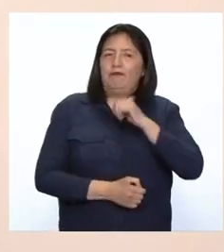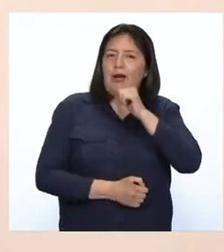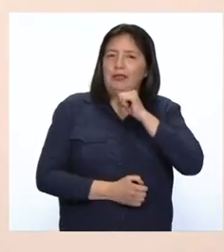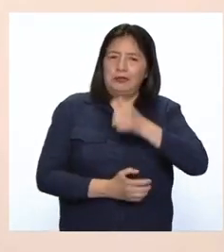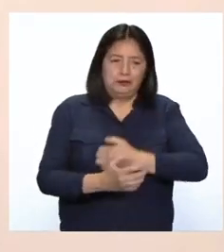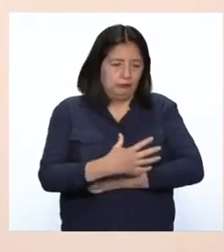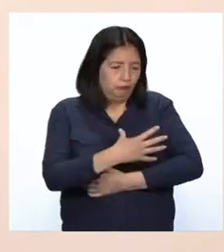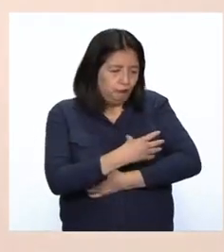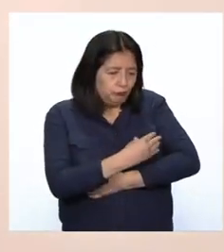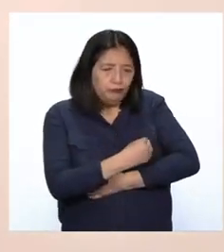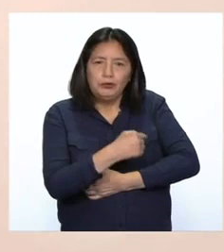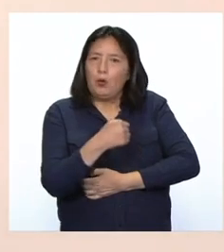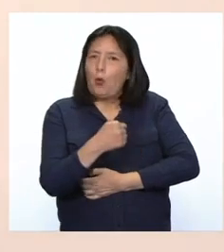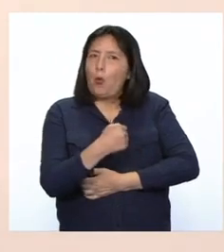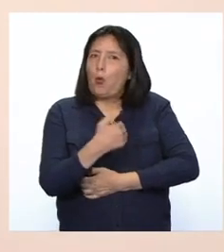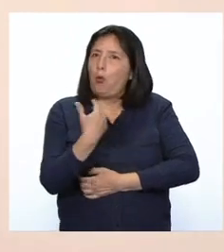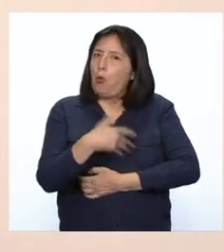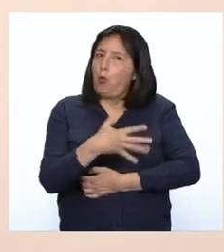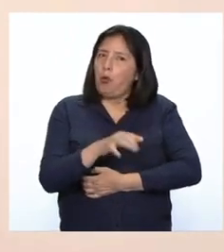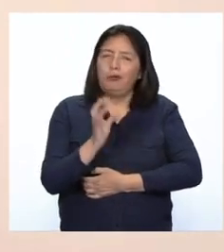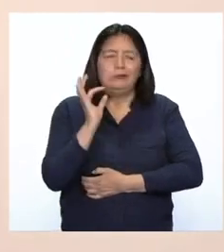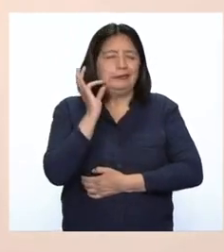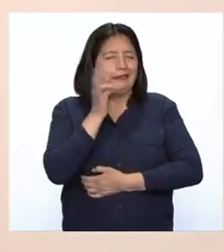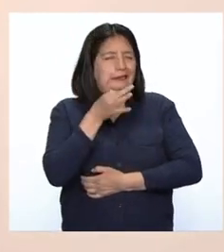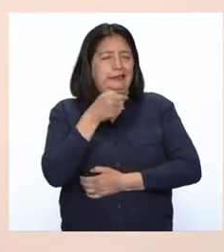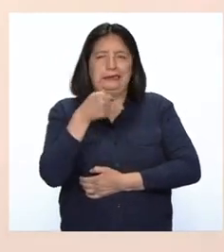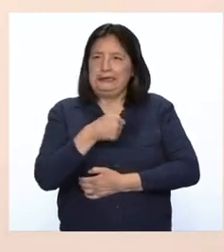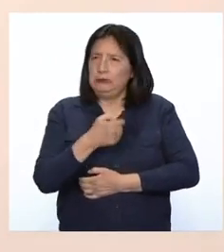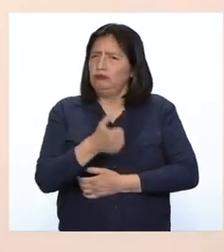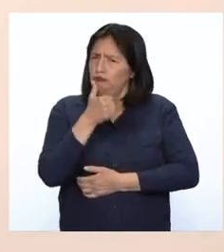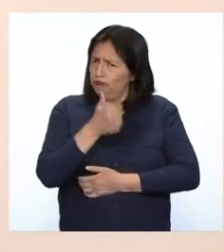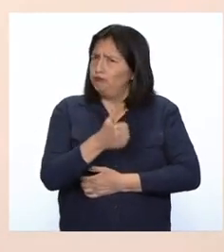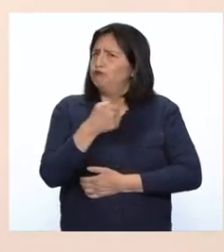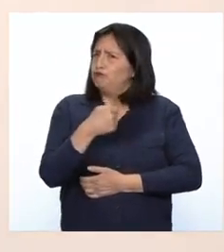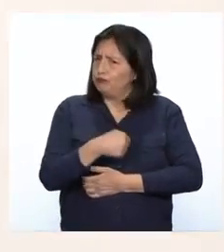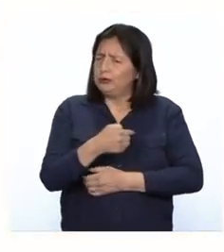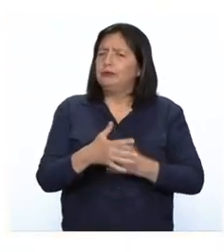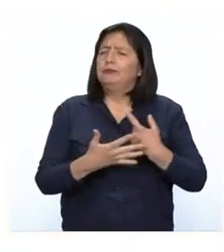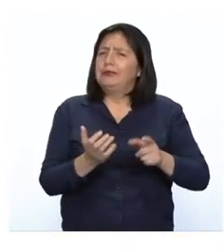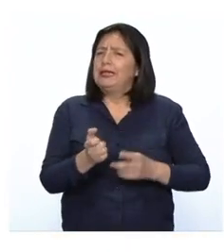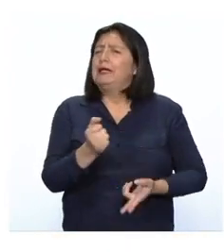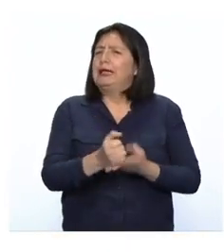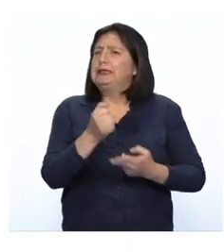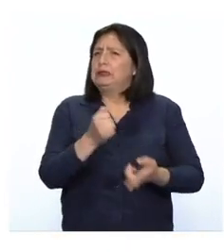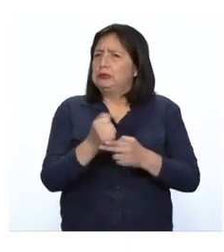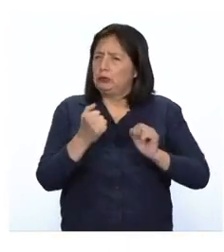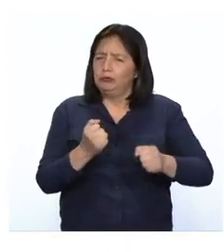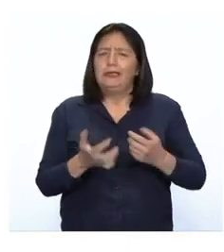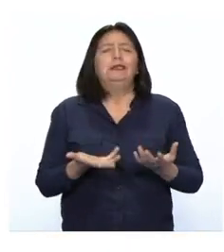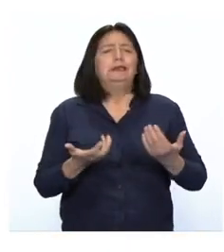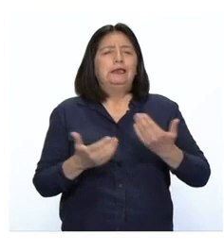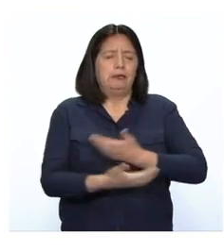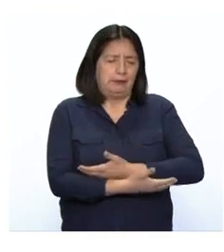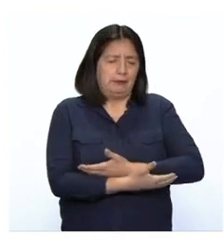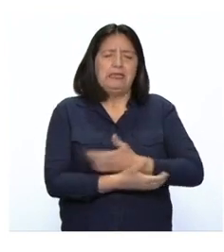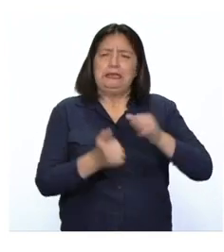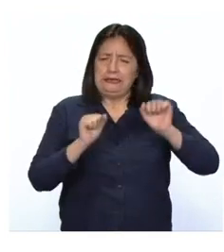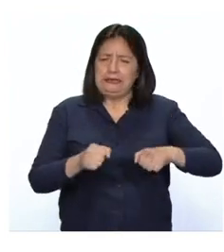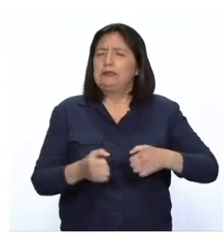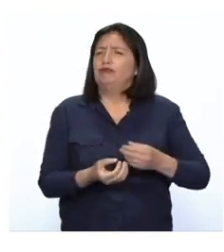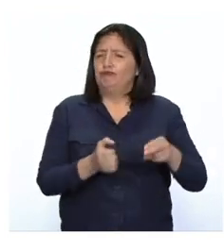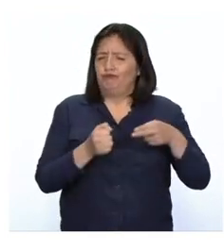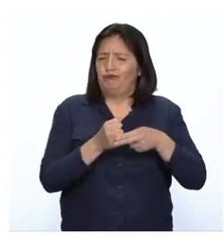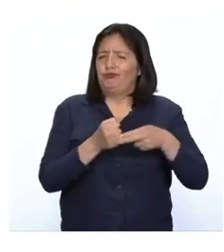la leche materna es un alimento más rico del mundo y tiene la cantidad suficiente para garantizar el hierro de mi recién nacido.